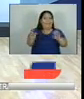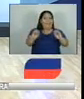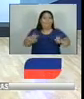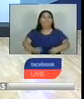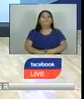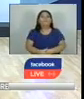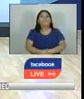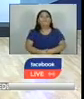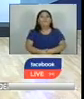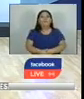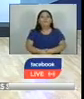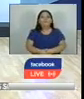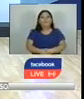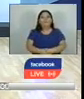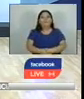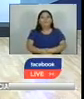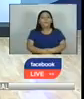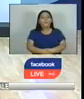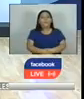bienvenido.